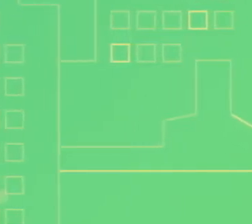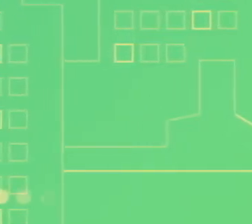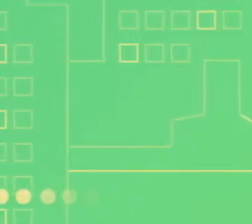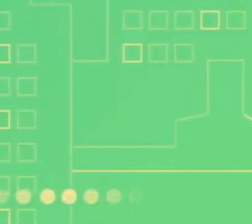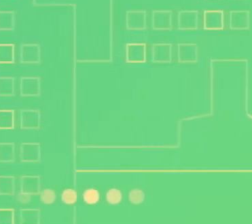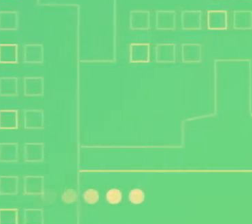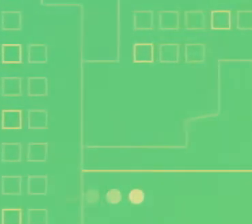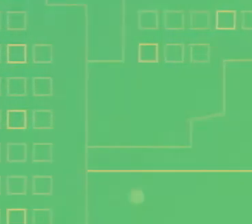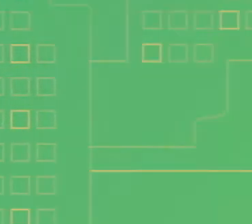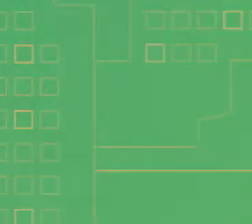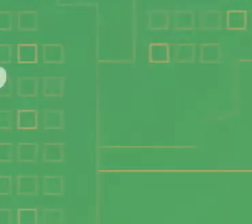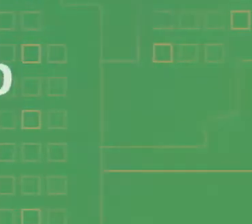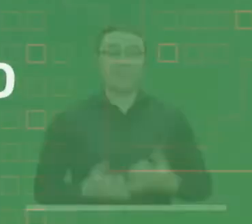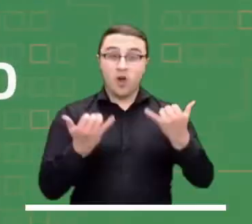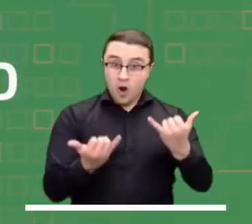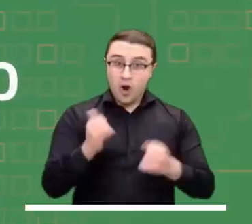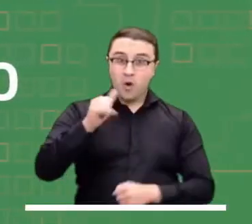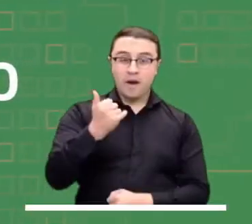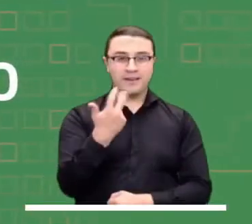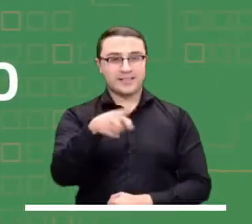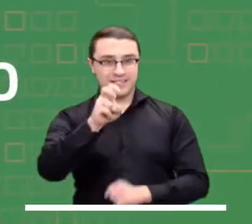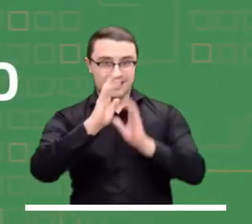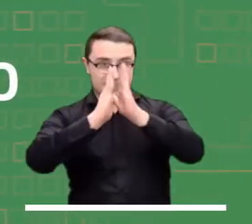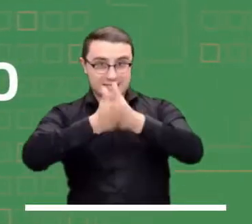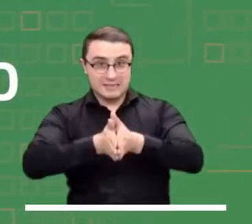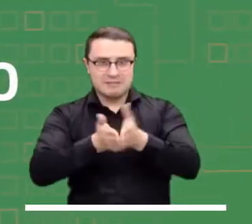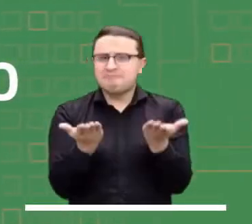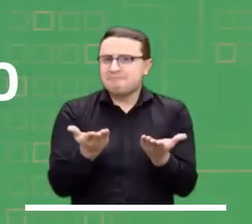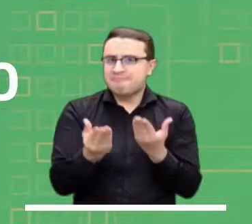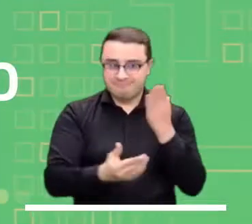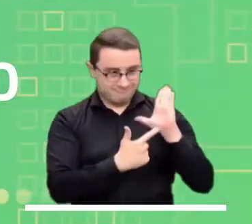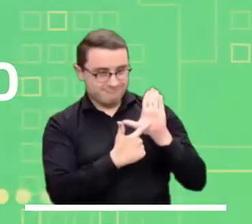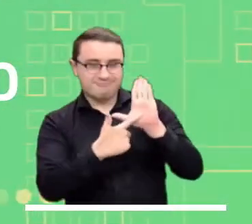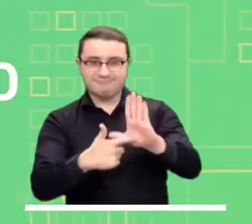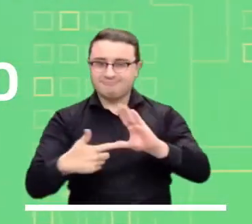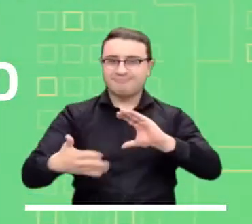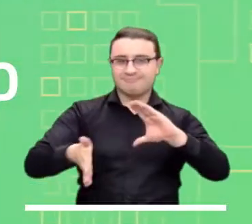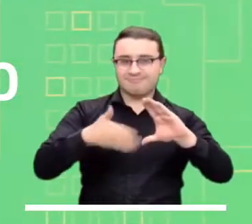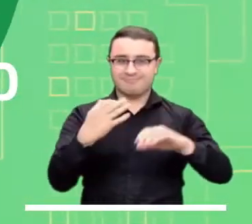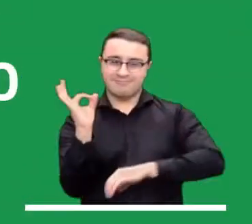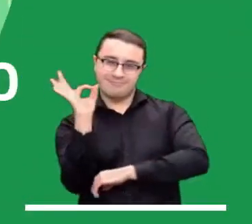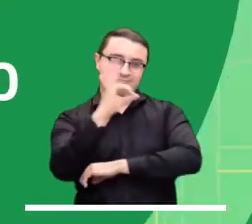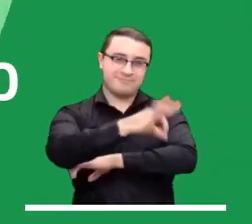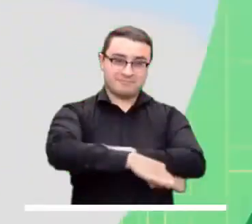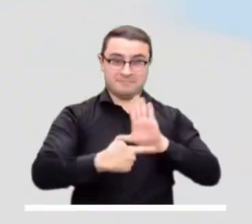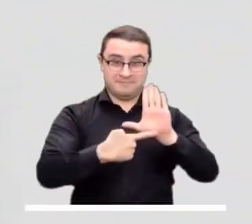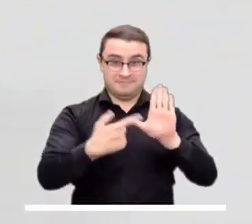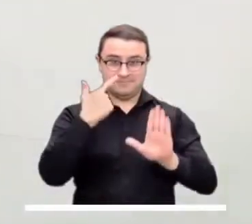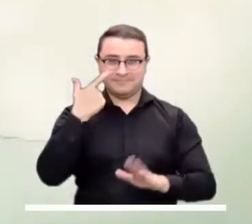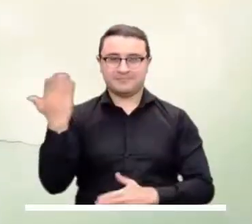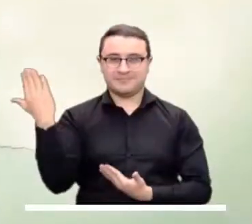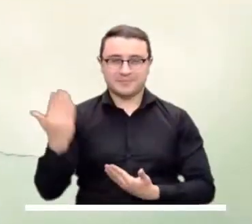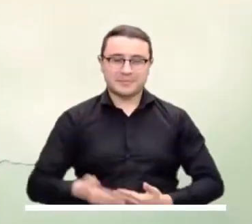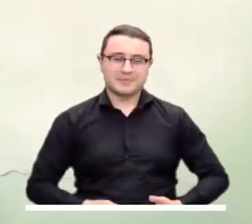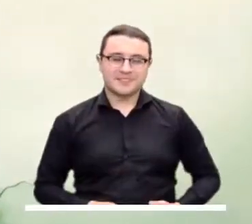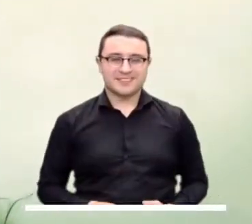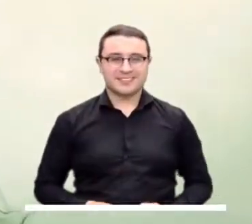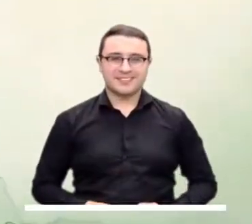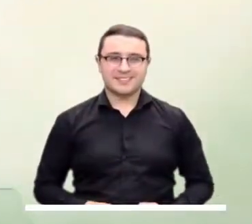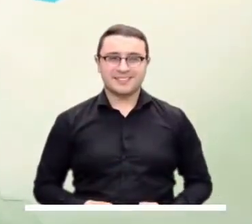Seguimos acompañándolos en este jueves 17 de diciembre. En esta ocasión los invitamos a conocer el pronóstico del tiempo de la tarde de hoy.